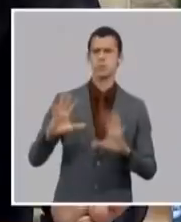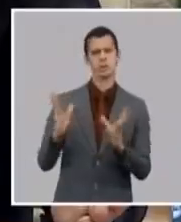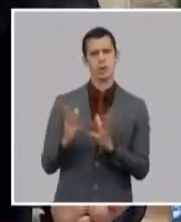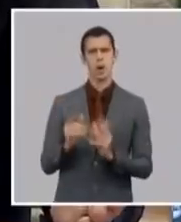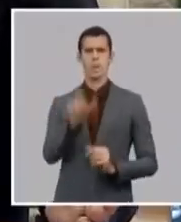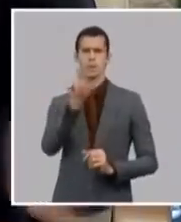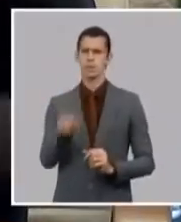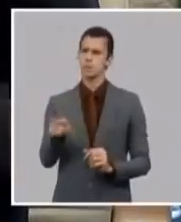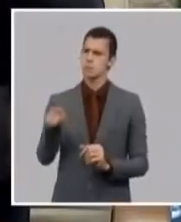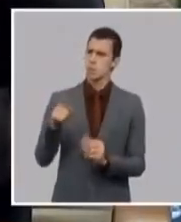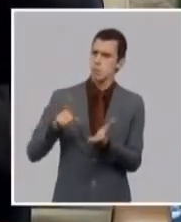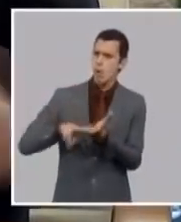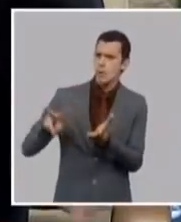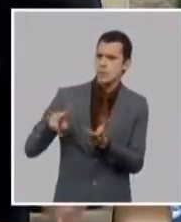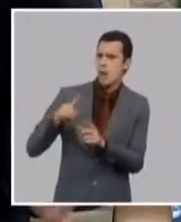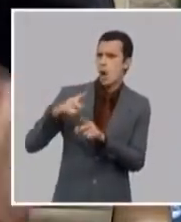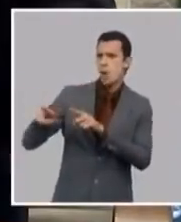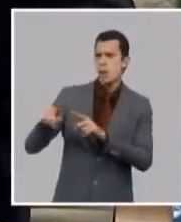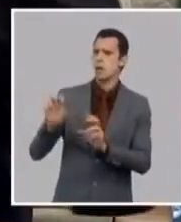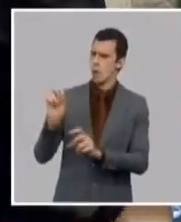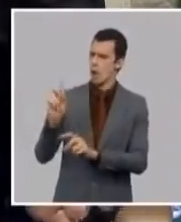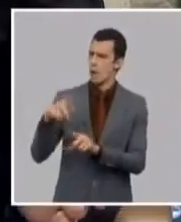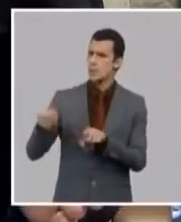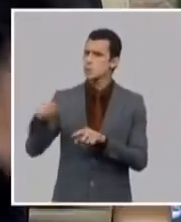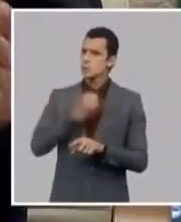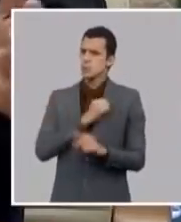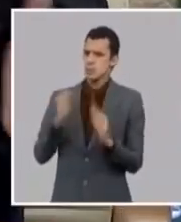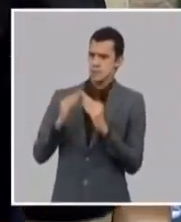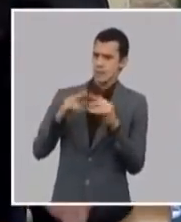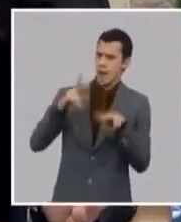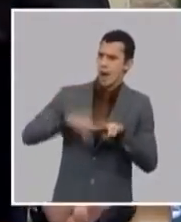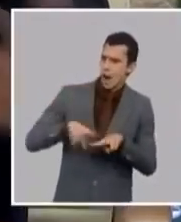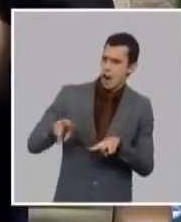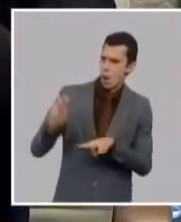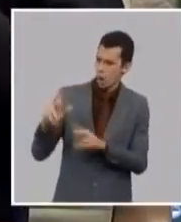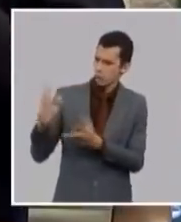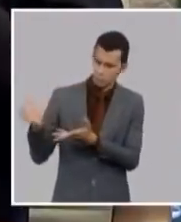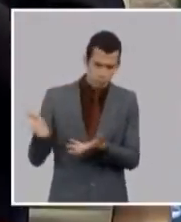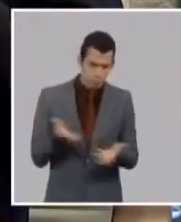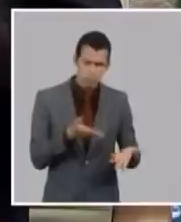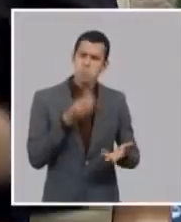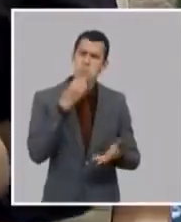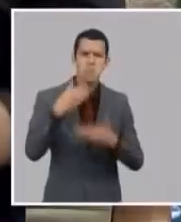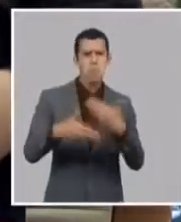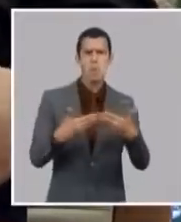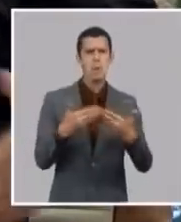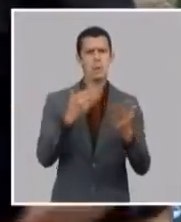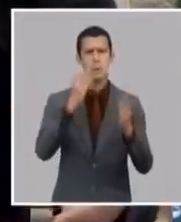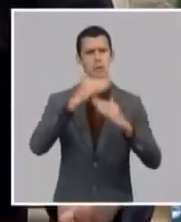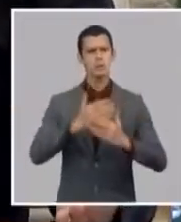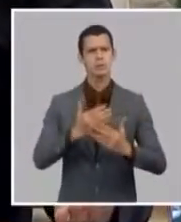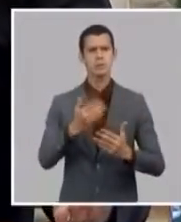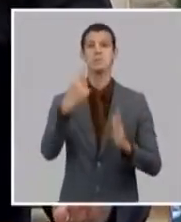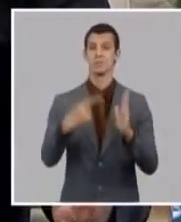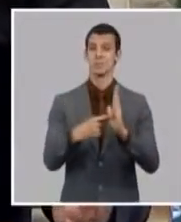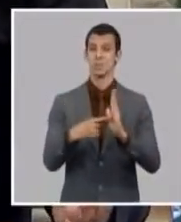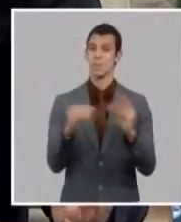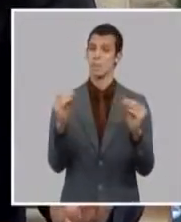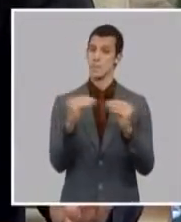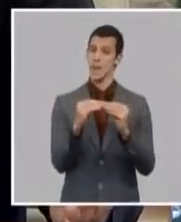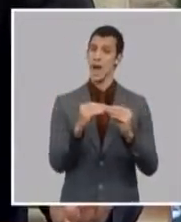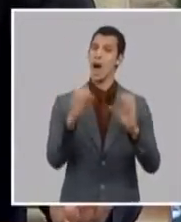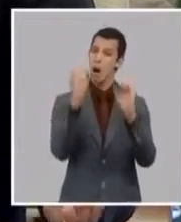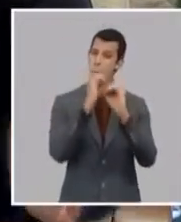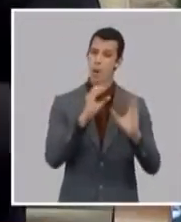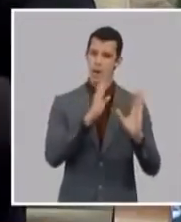vivir ahora los gobiernos tenemos la obligación de respetar eso pero también tenemos la obligación de organizar ese